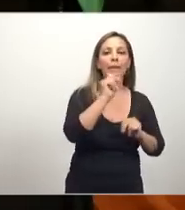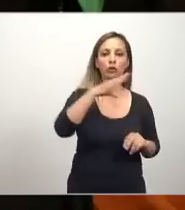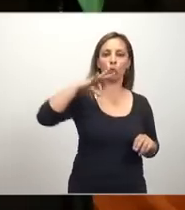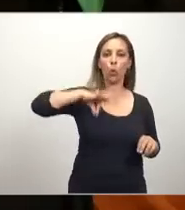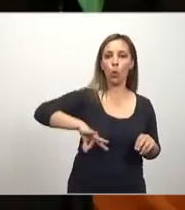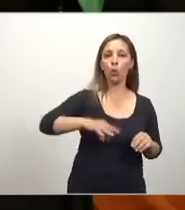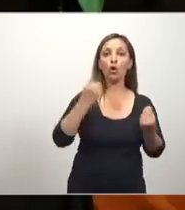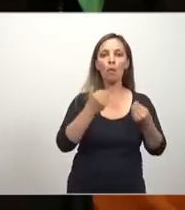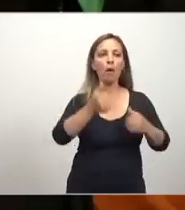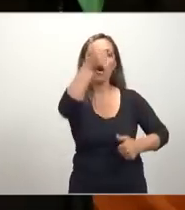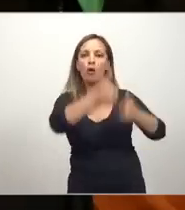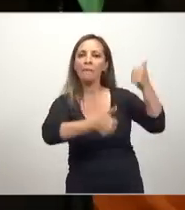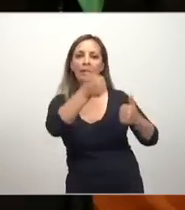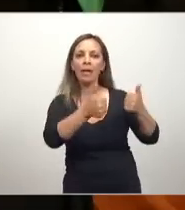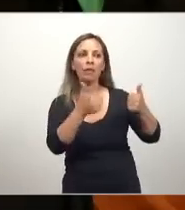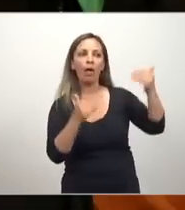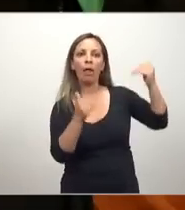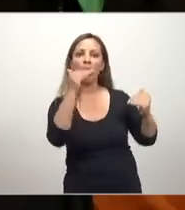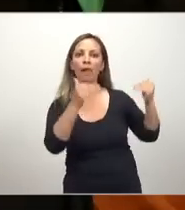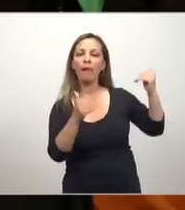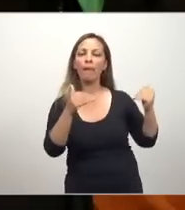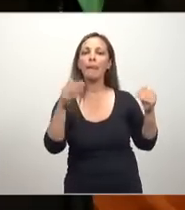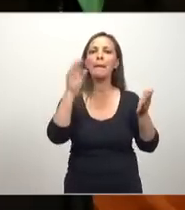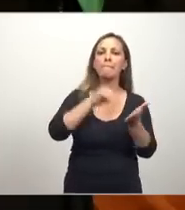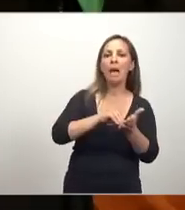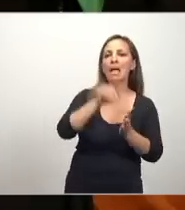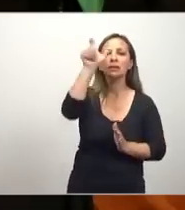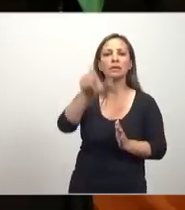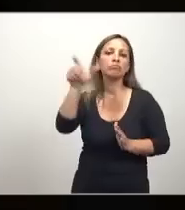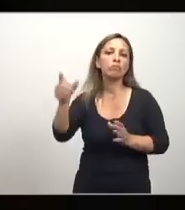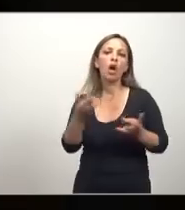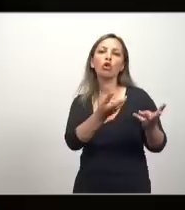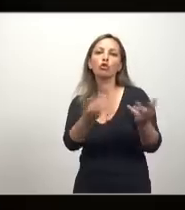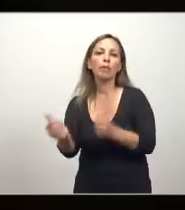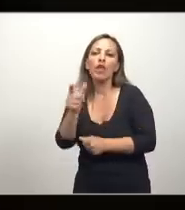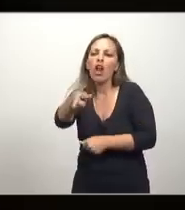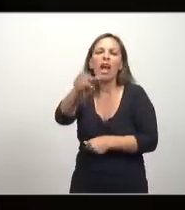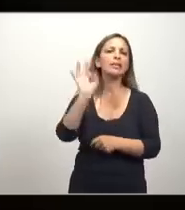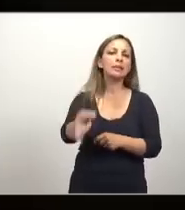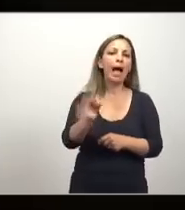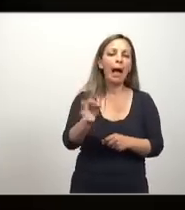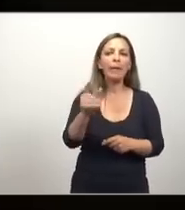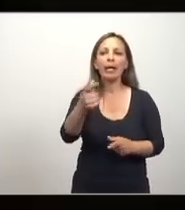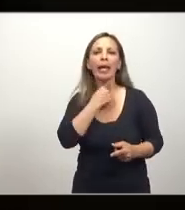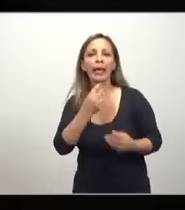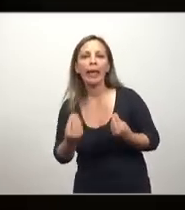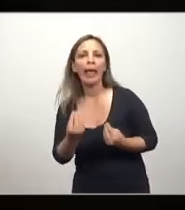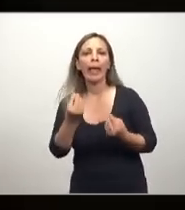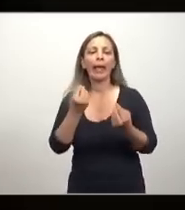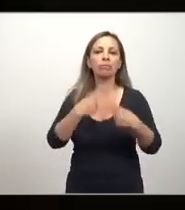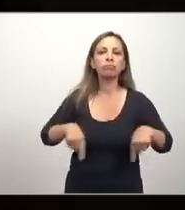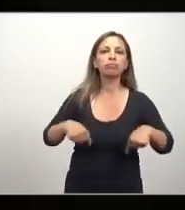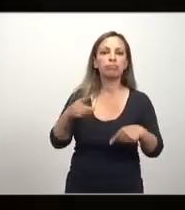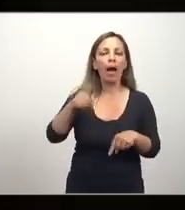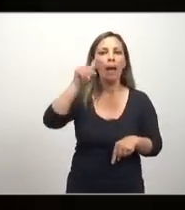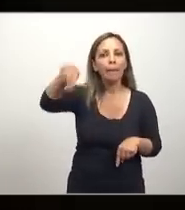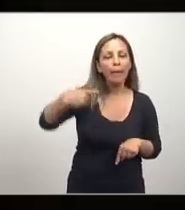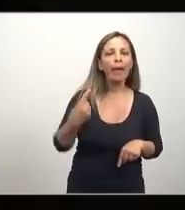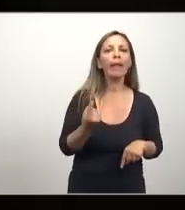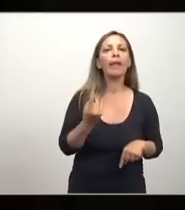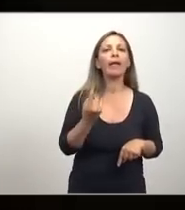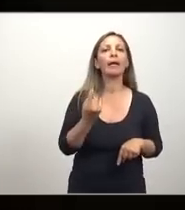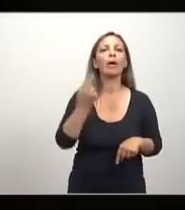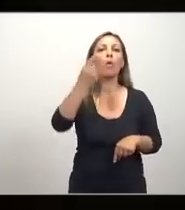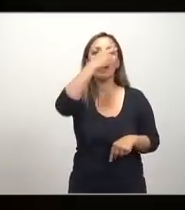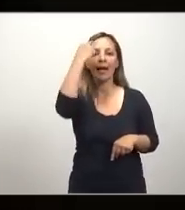por medio de la competencia, más la supremacía del consumidor, que él solito sabe lo que mejor quiere, etc. Vamos a lograr, al menos,